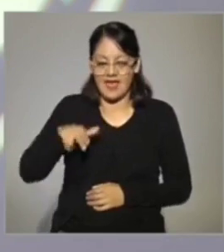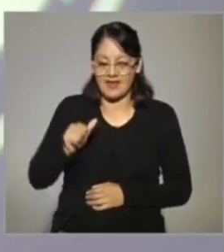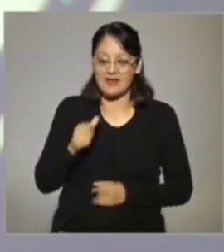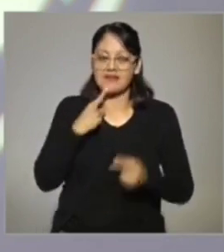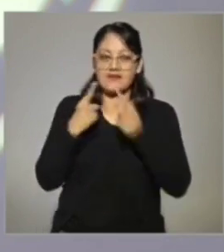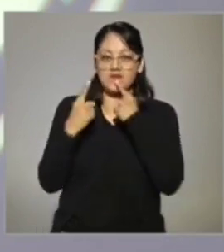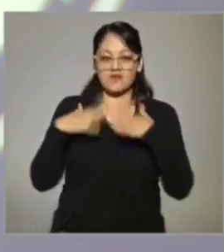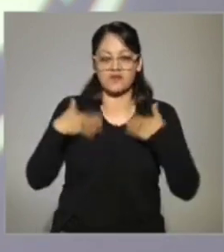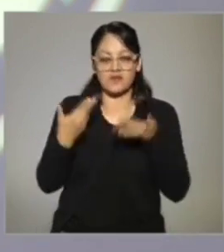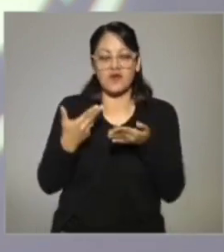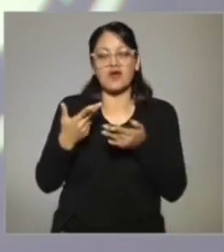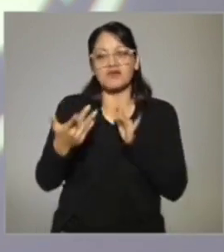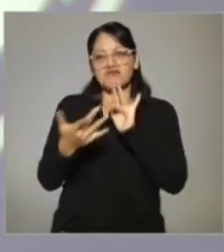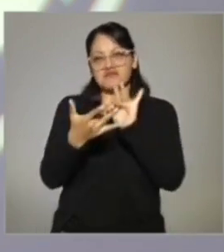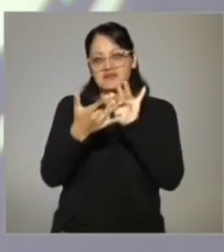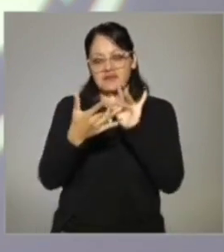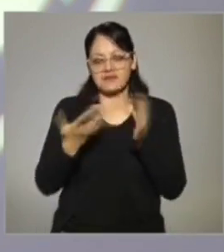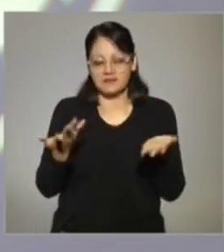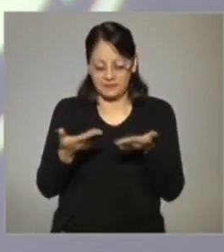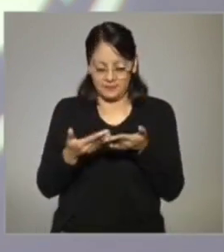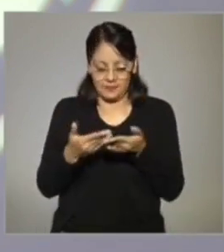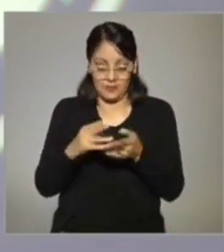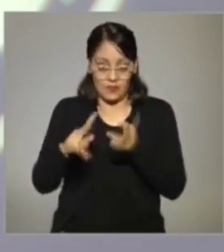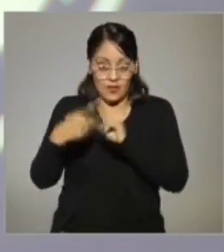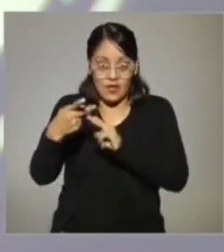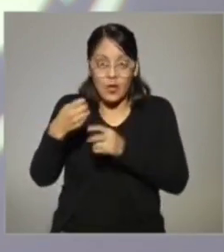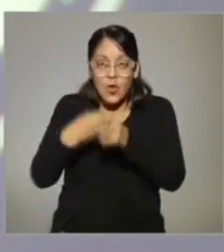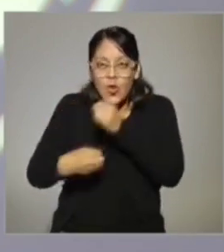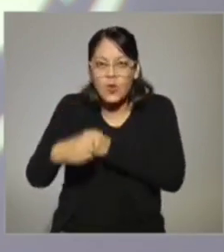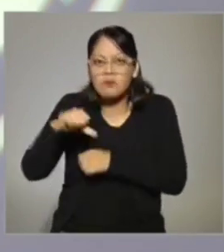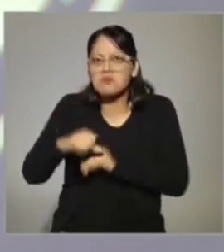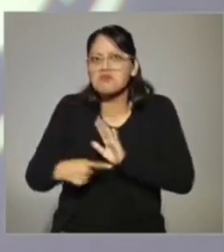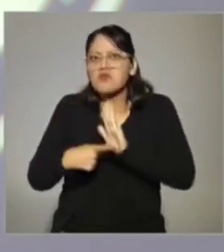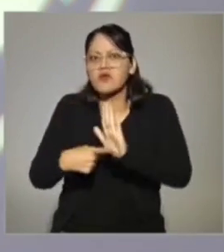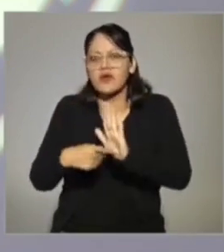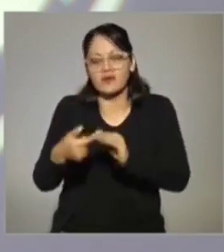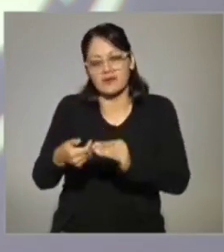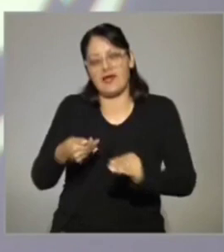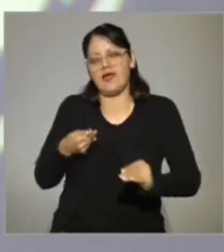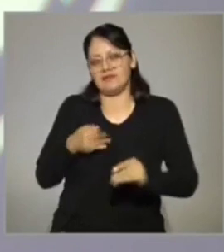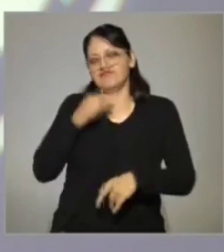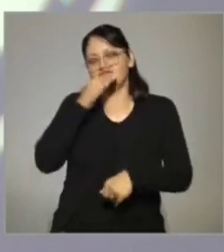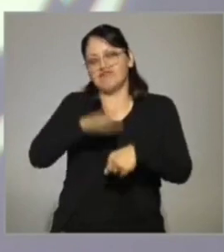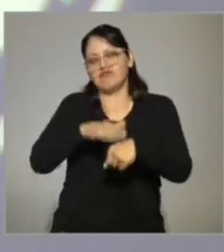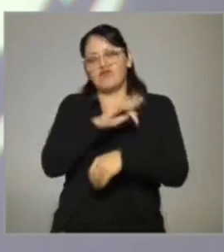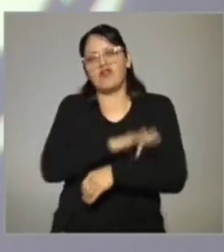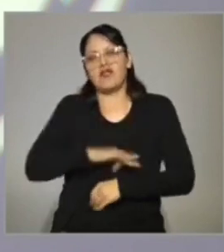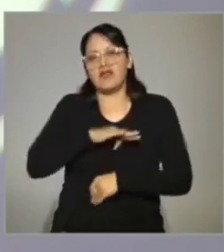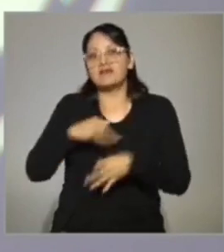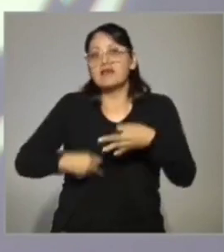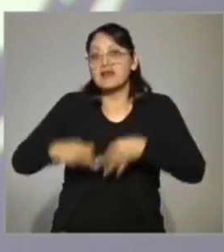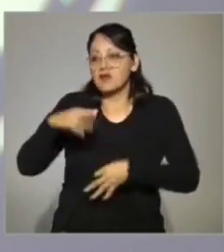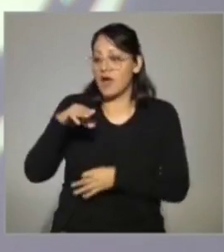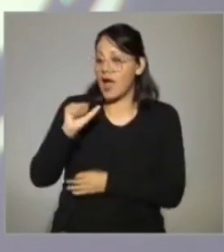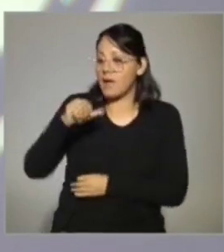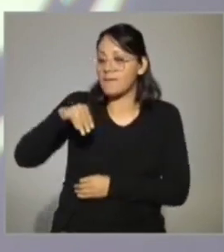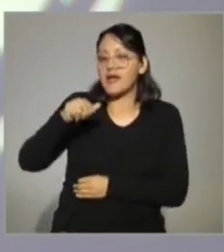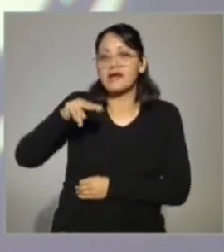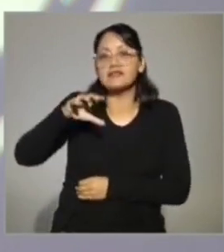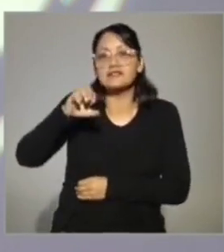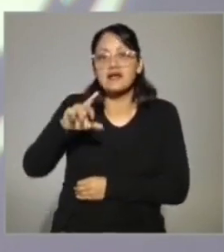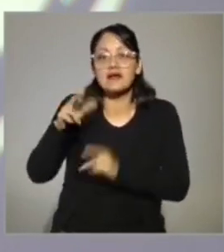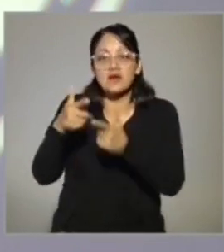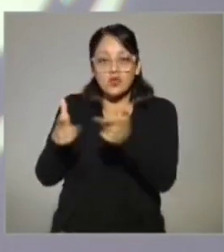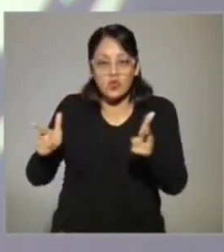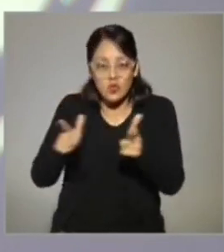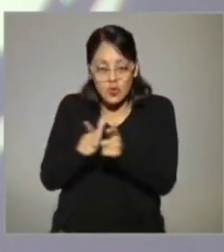siguen en Diálogos sin Confianza. Bueno, antes de ir a la obra de hoy, no puedo dejar de felicitar a Teatro Amanecer, porque justamente es un